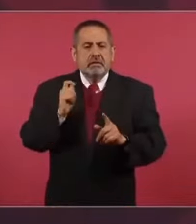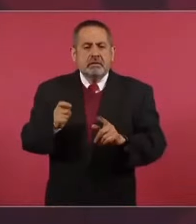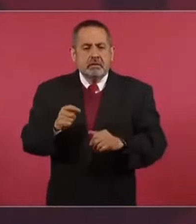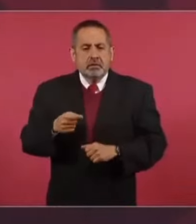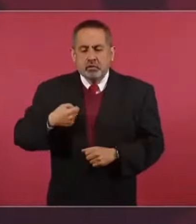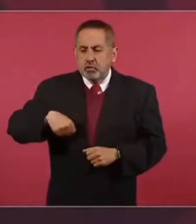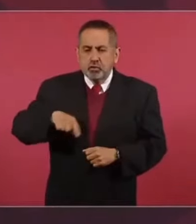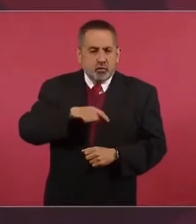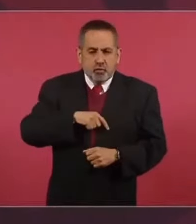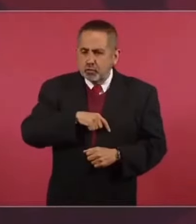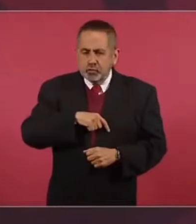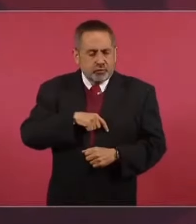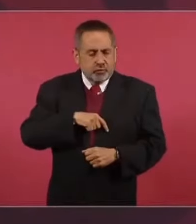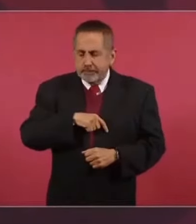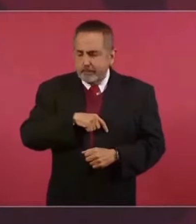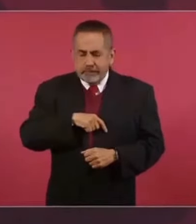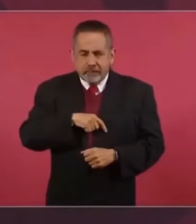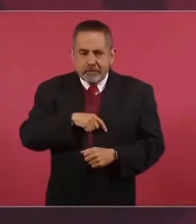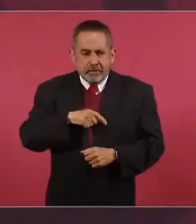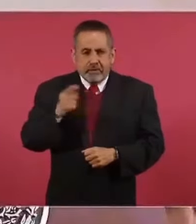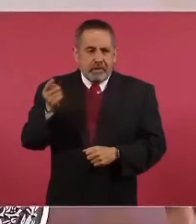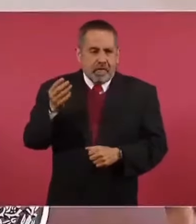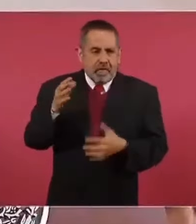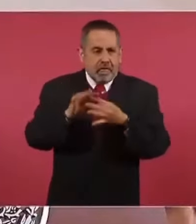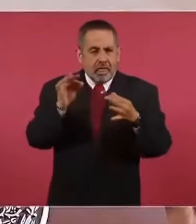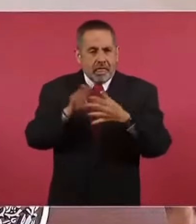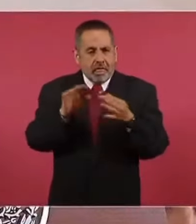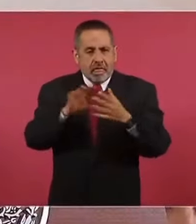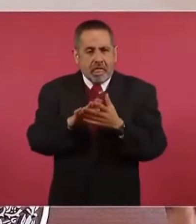no somos fachos.